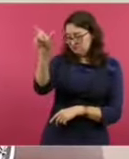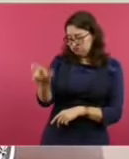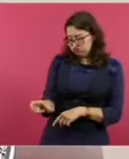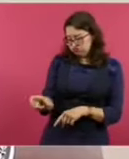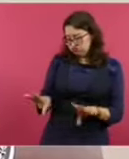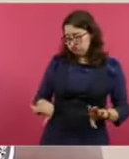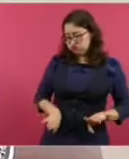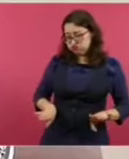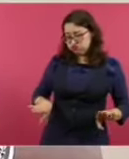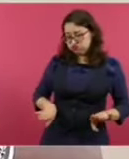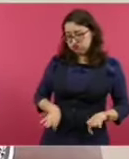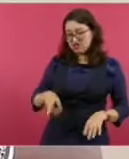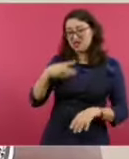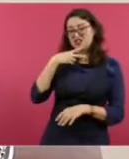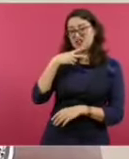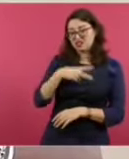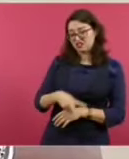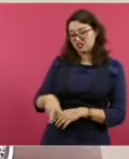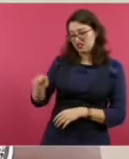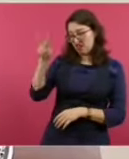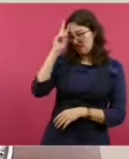¿Quién es ignorante?